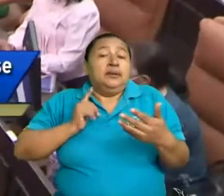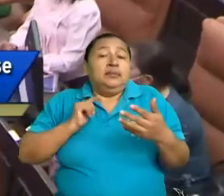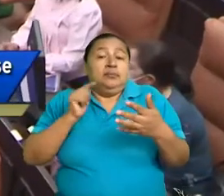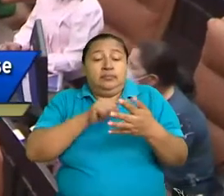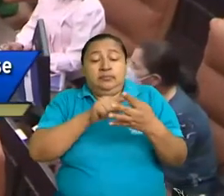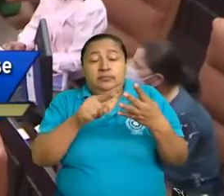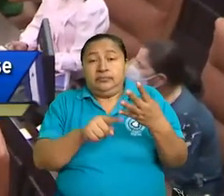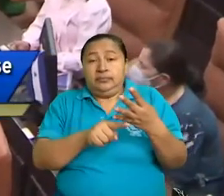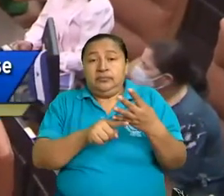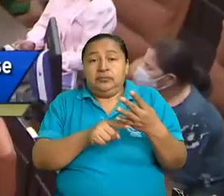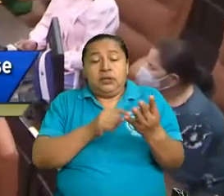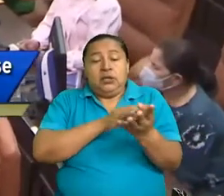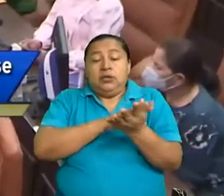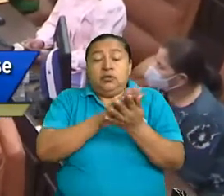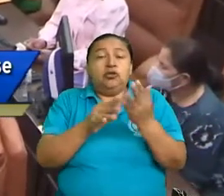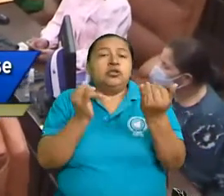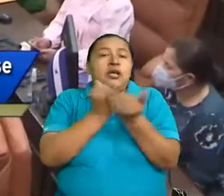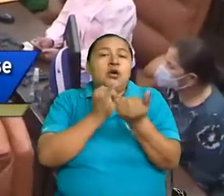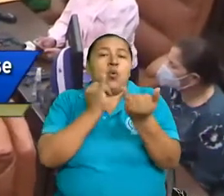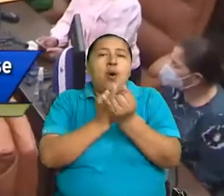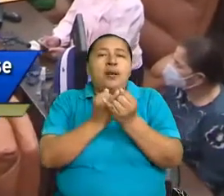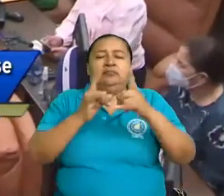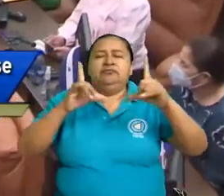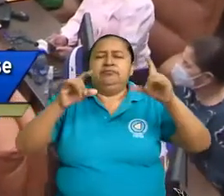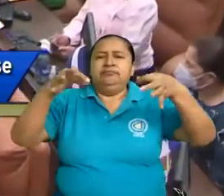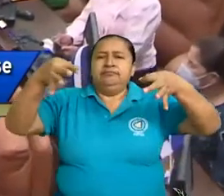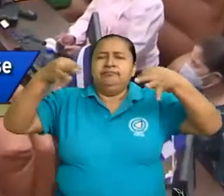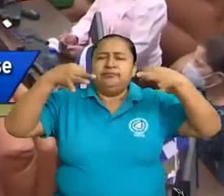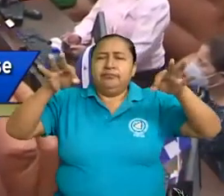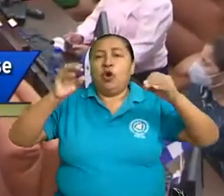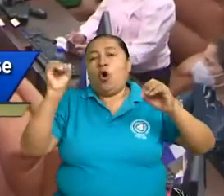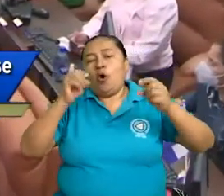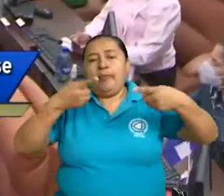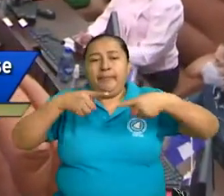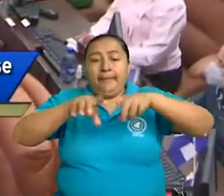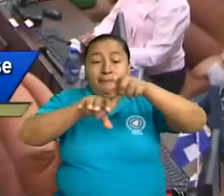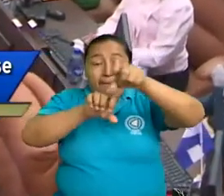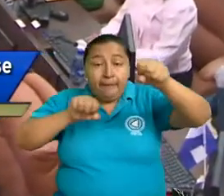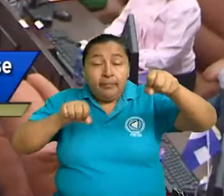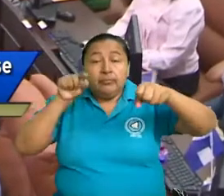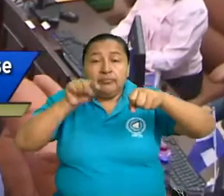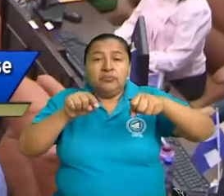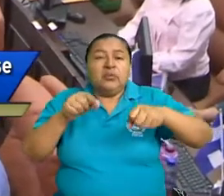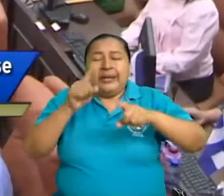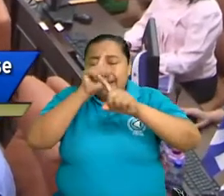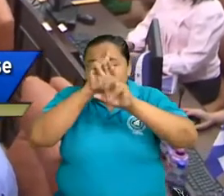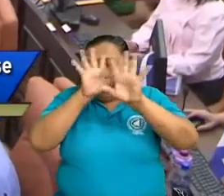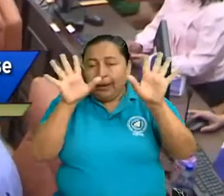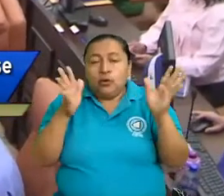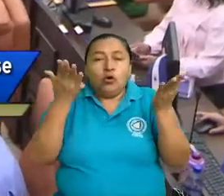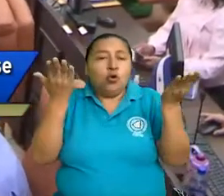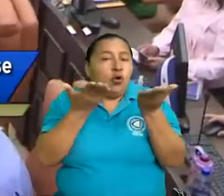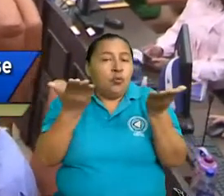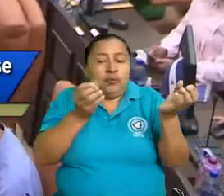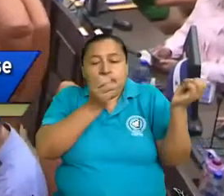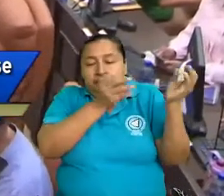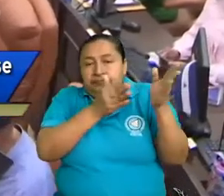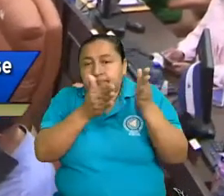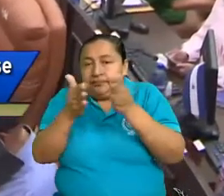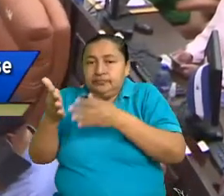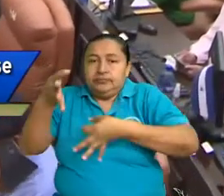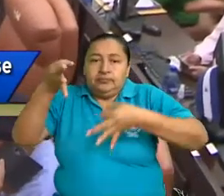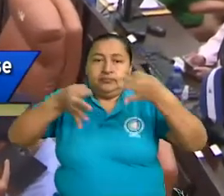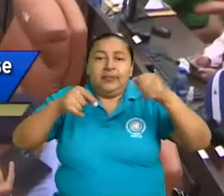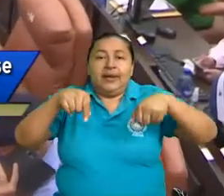una radiografía, un mapeo clarísimo del ordenamiento jurídico en estos